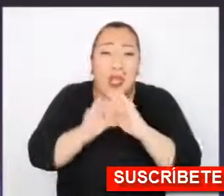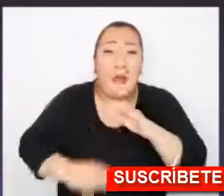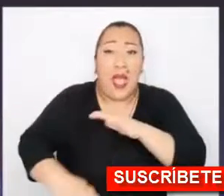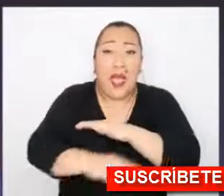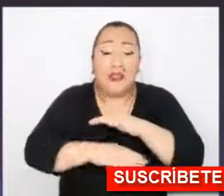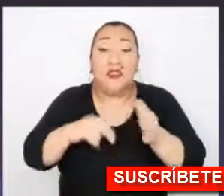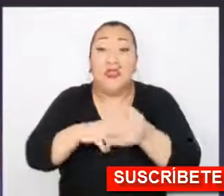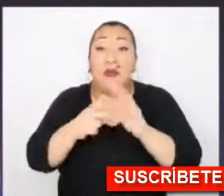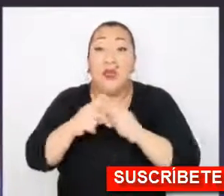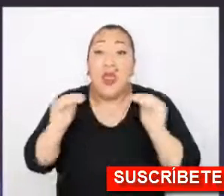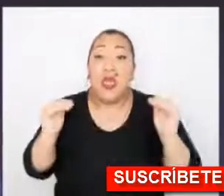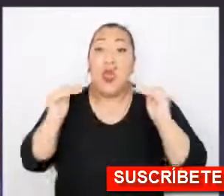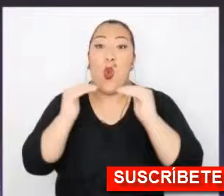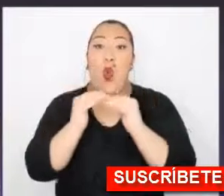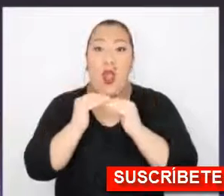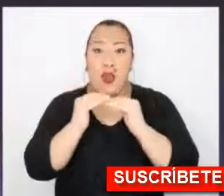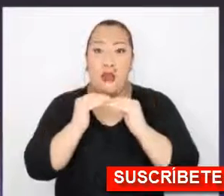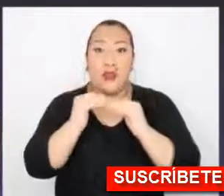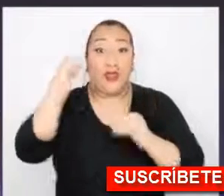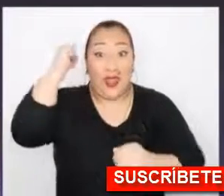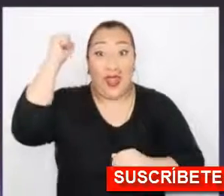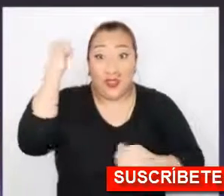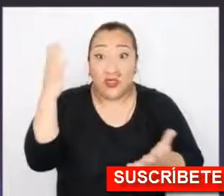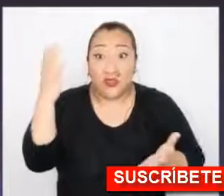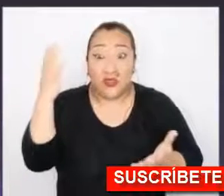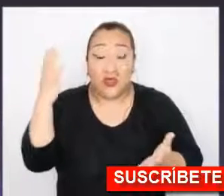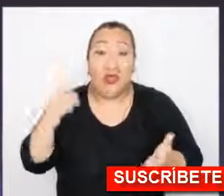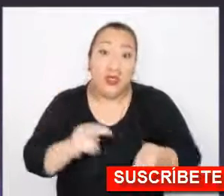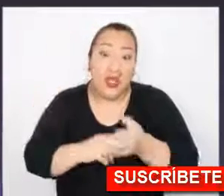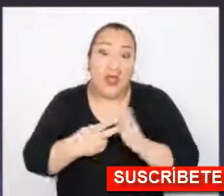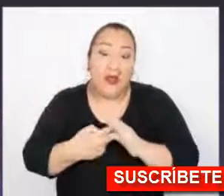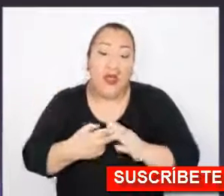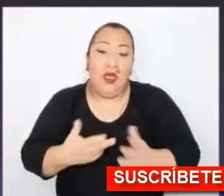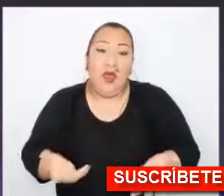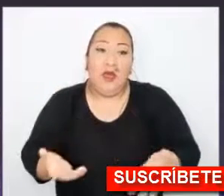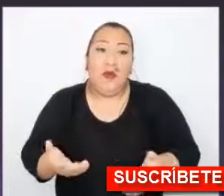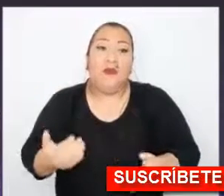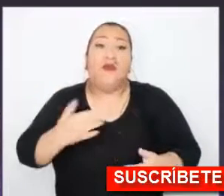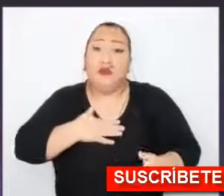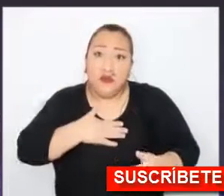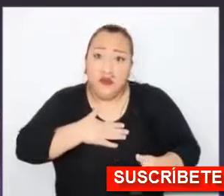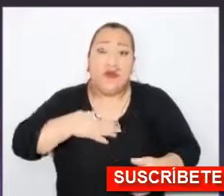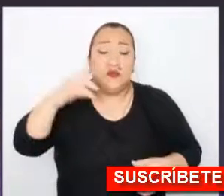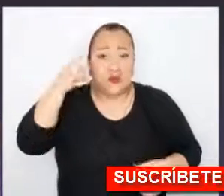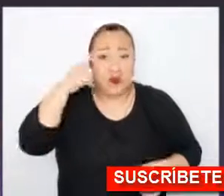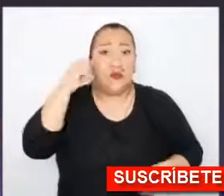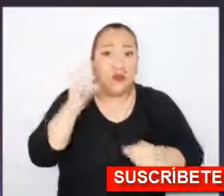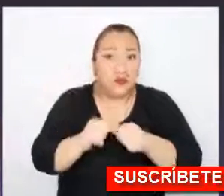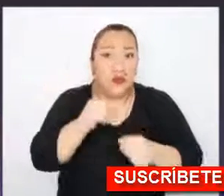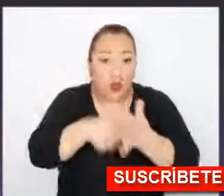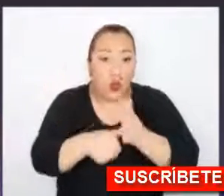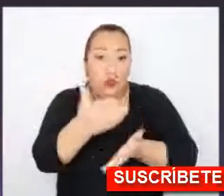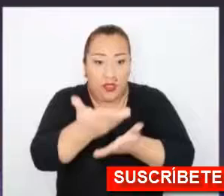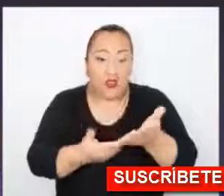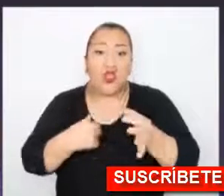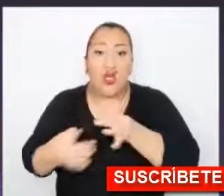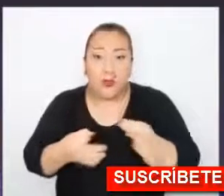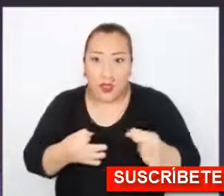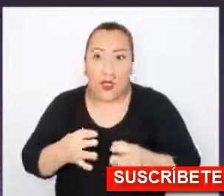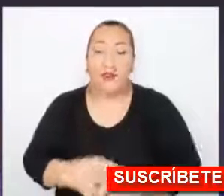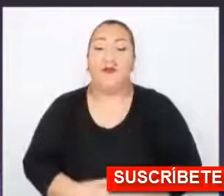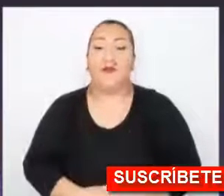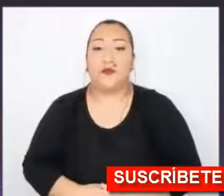uno de los pilares básicos es la igualdad. Este es otro tamiz, por lo tanto, que estamos recordando en este